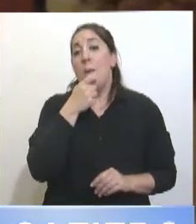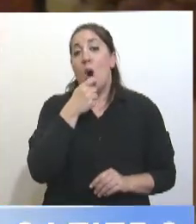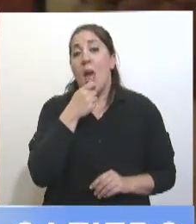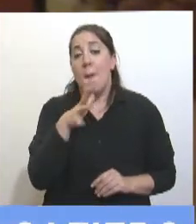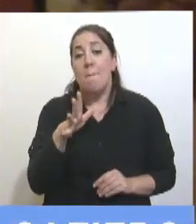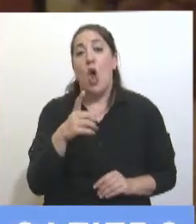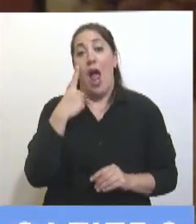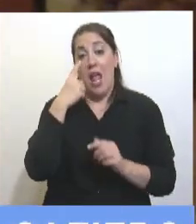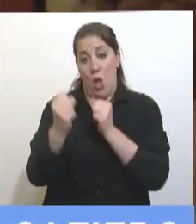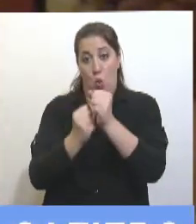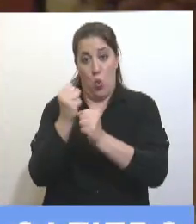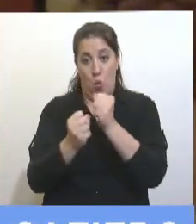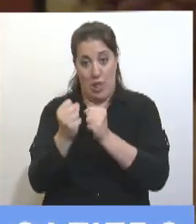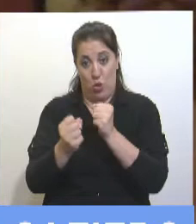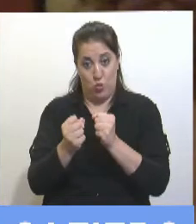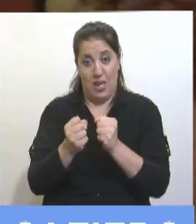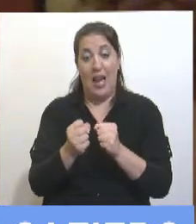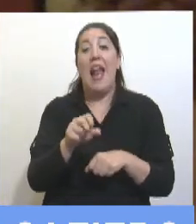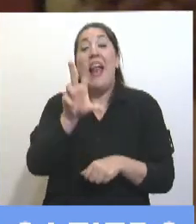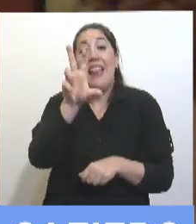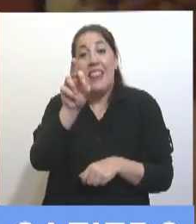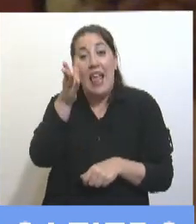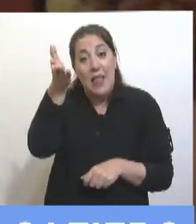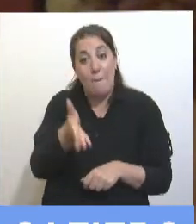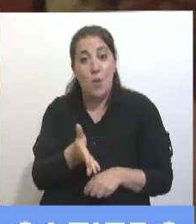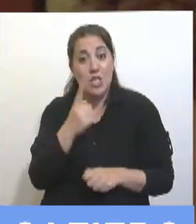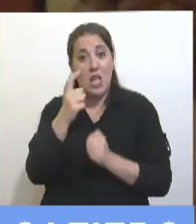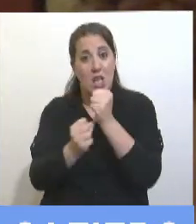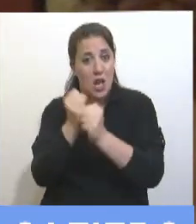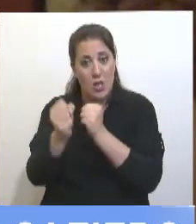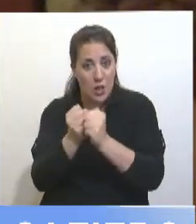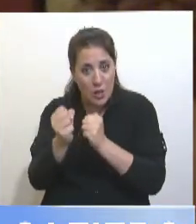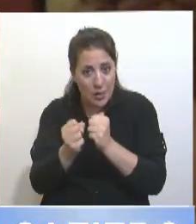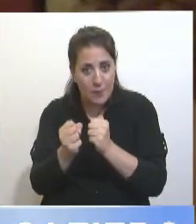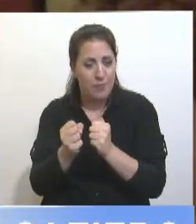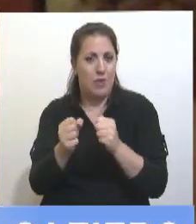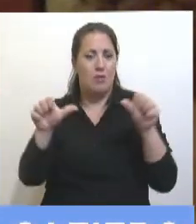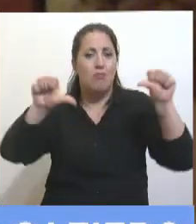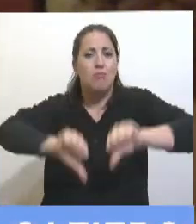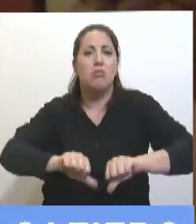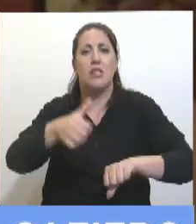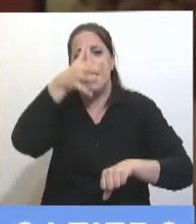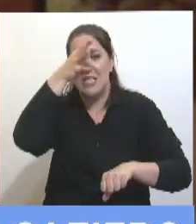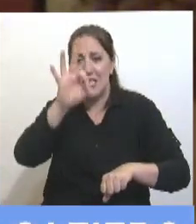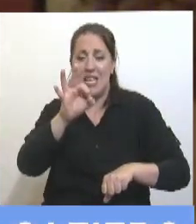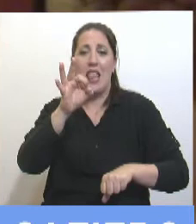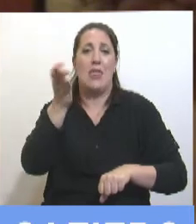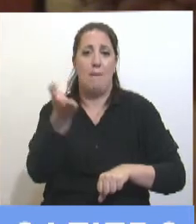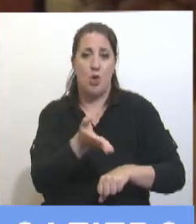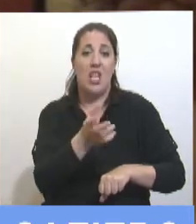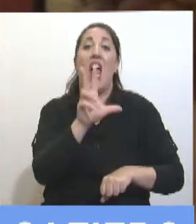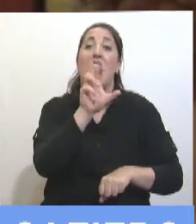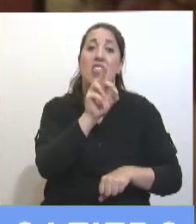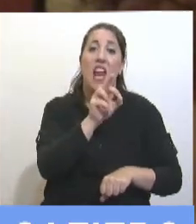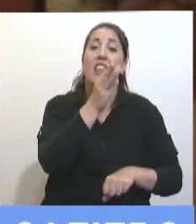industria, el 60%, el 30% de la industria ha caído el 60%. Y el 30% también